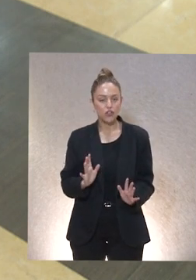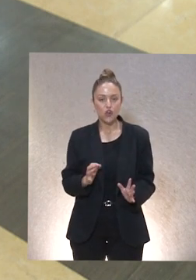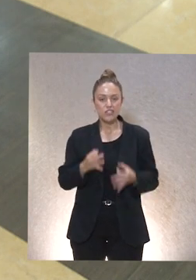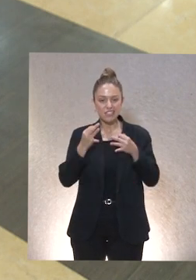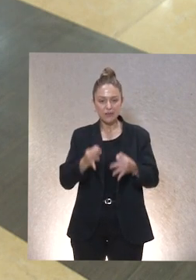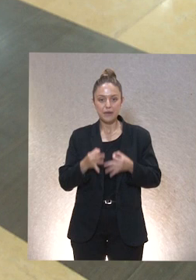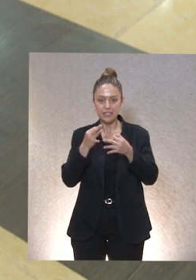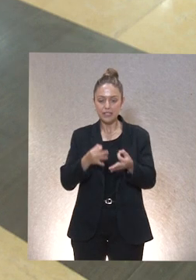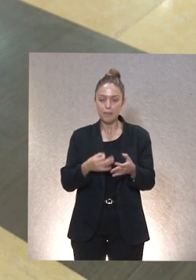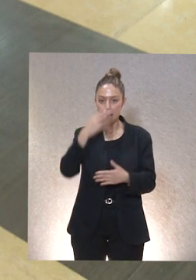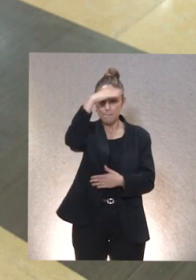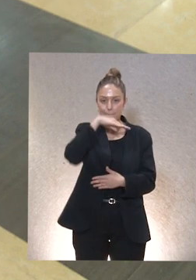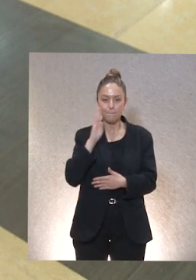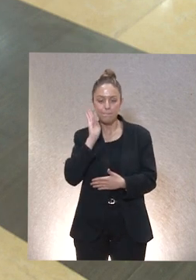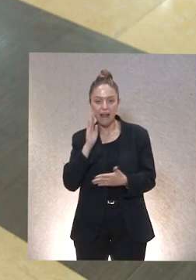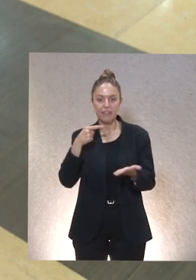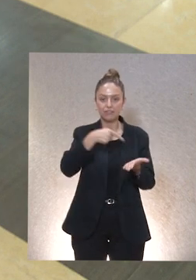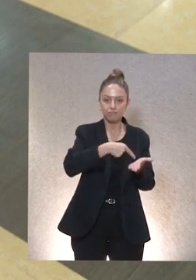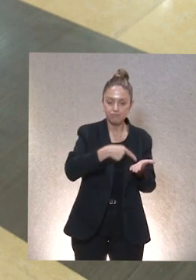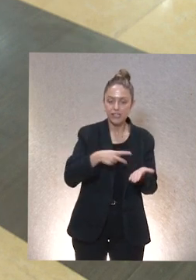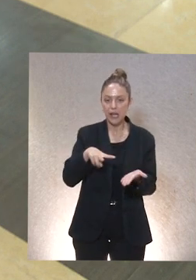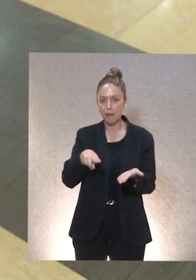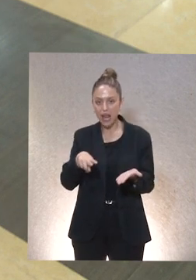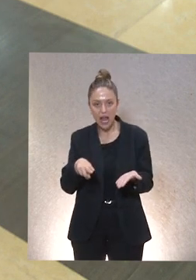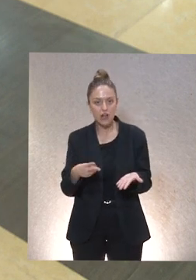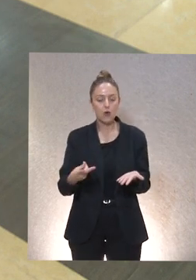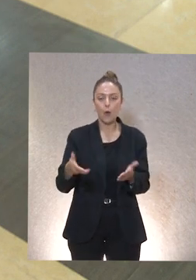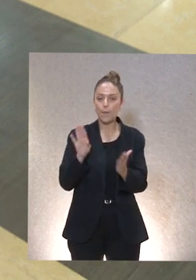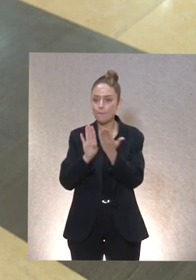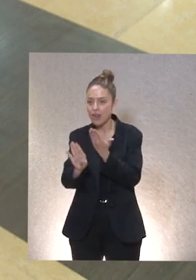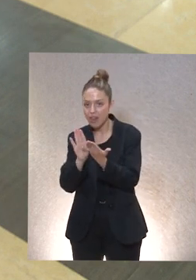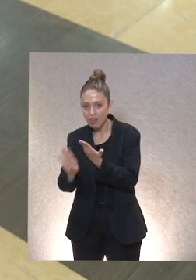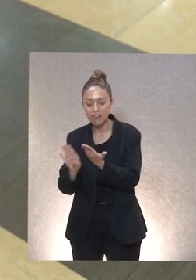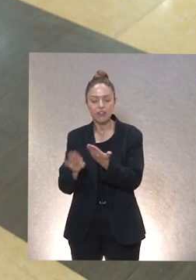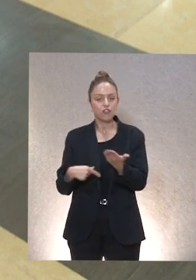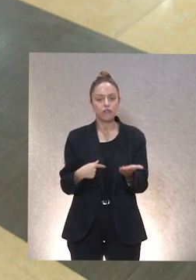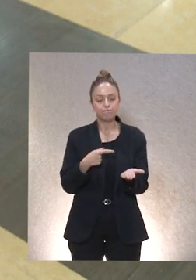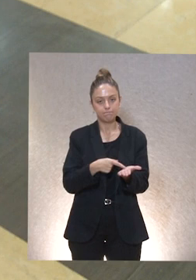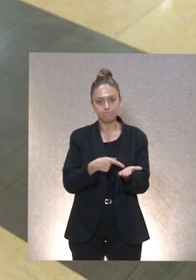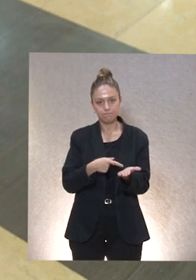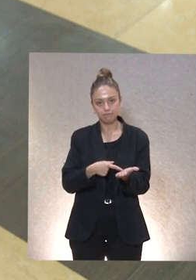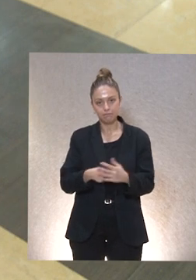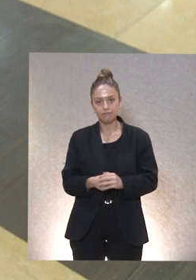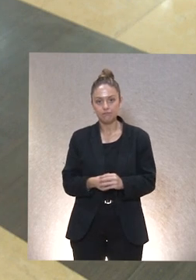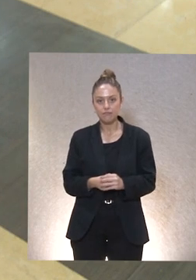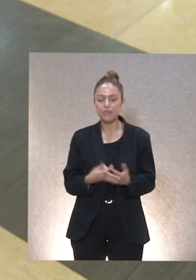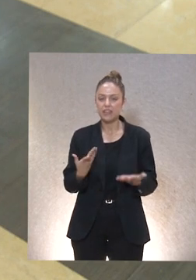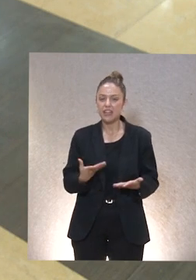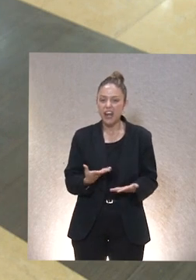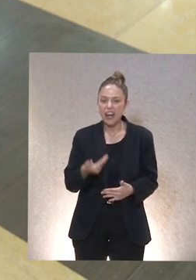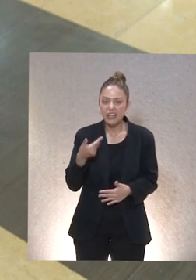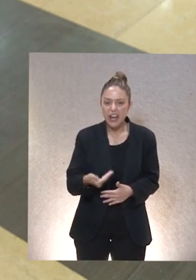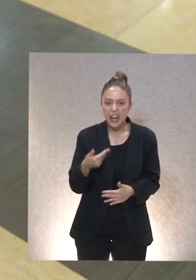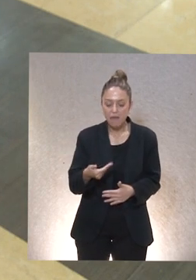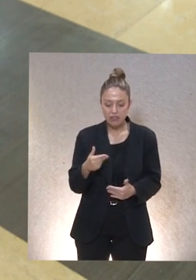en un padre, en una madre, en un hermano, en un cuñado, en un vecino, en un profesional. ¿Tiene alguna relevancia